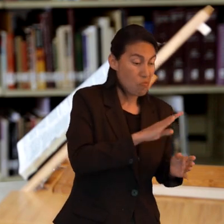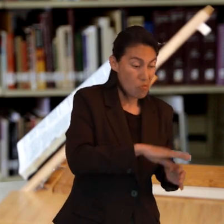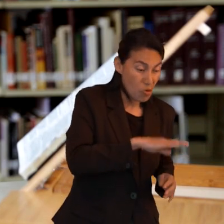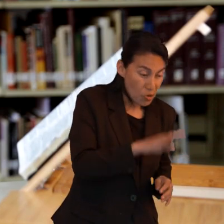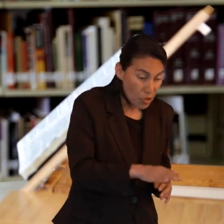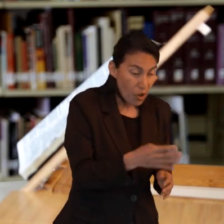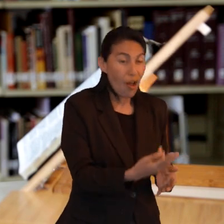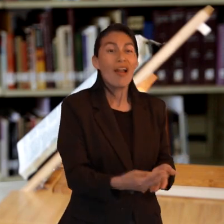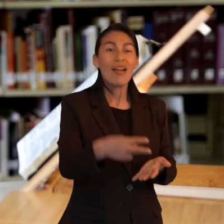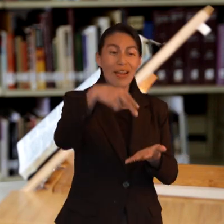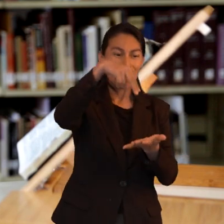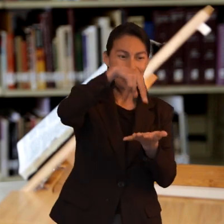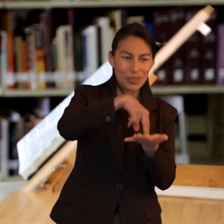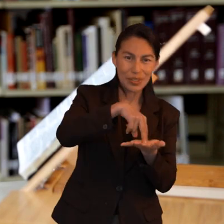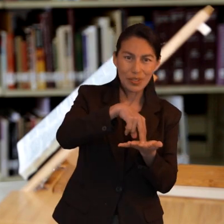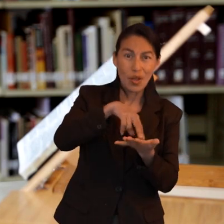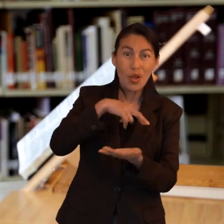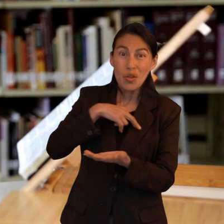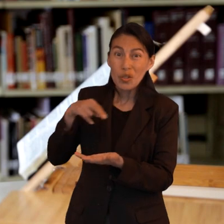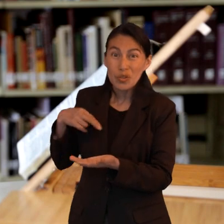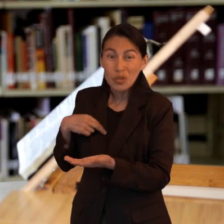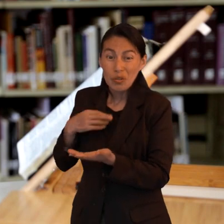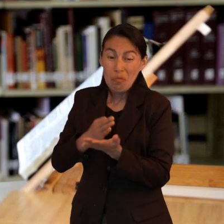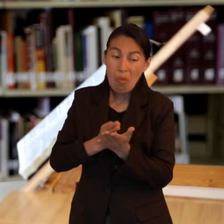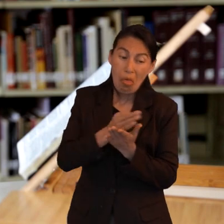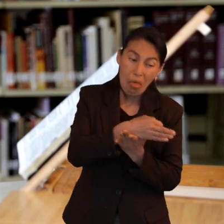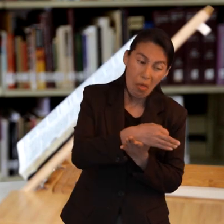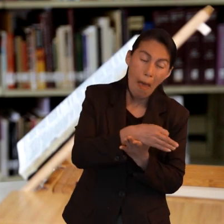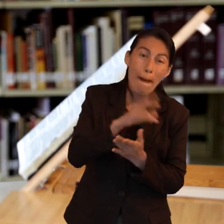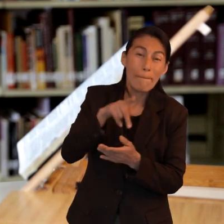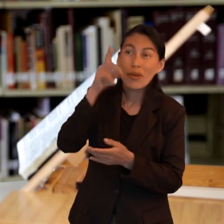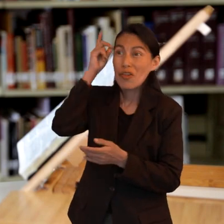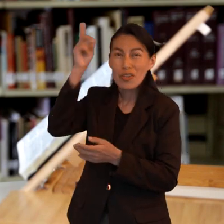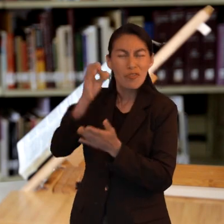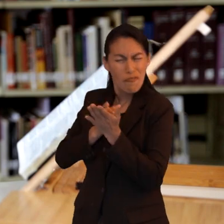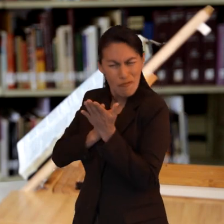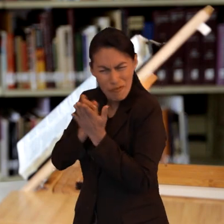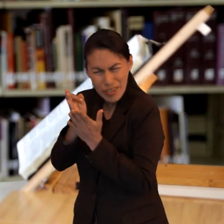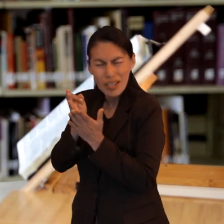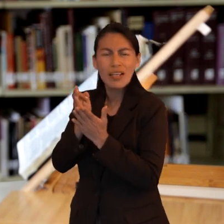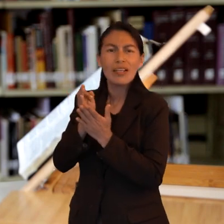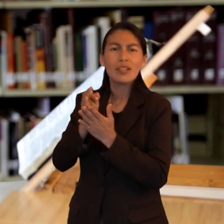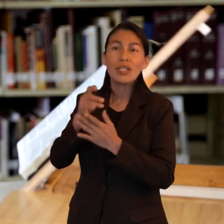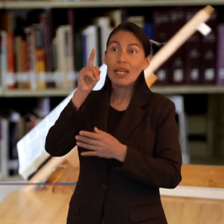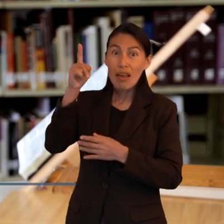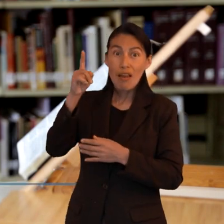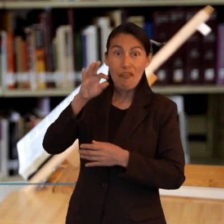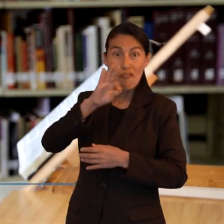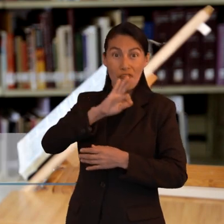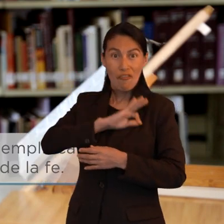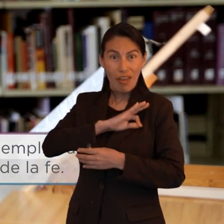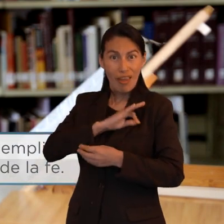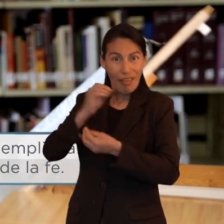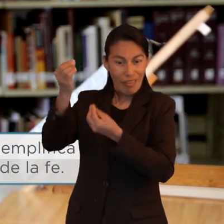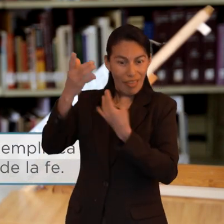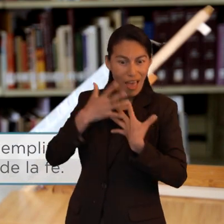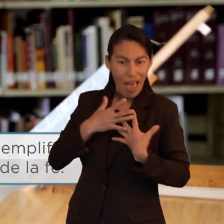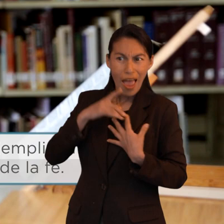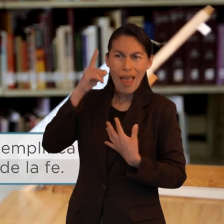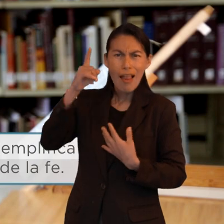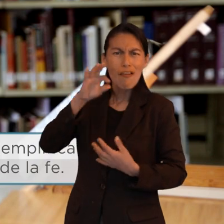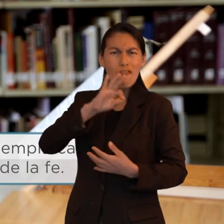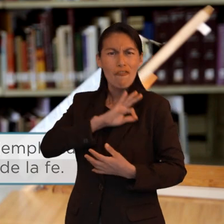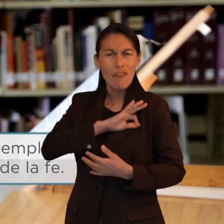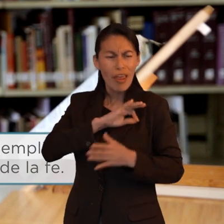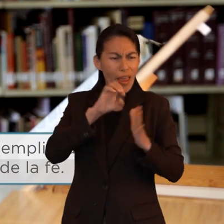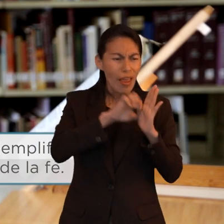dejemos de ser fieles nuestra fe es solo una respuesta a su fidelidad Jesús es el consumador de la